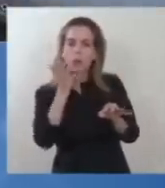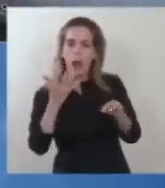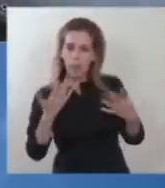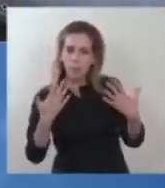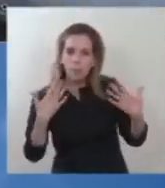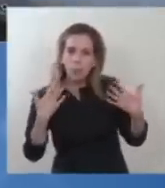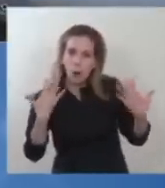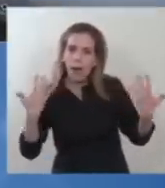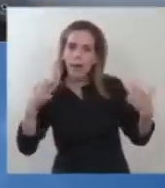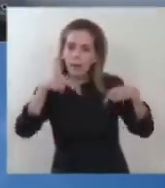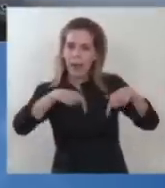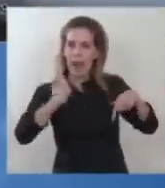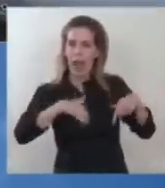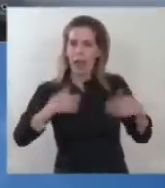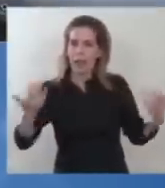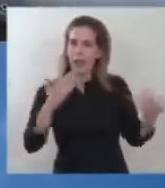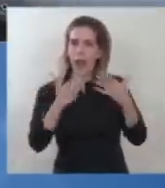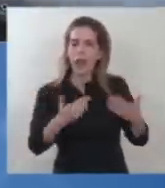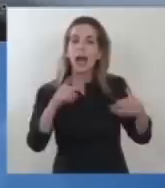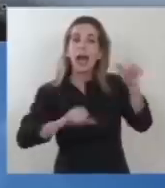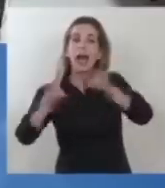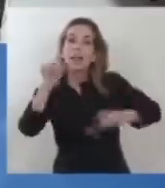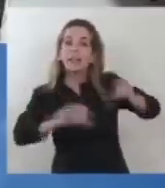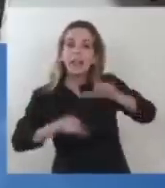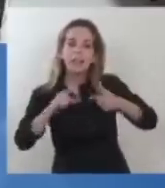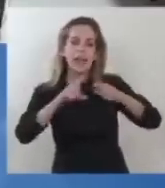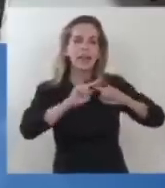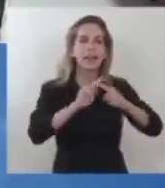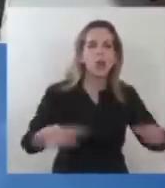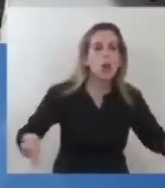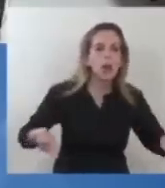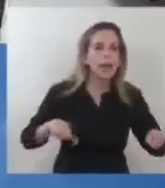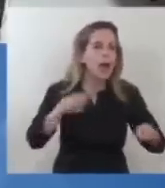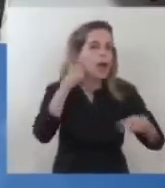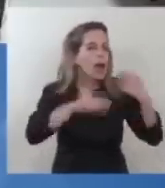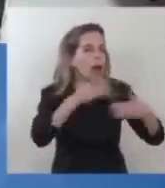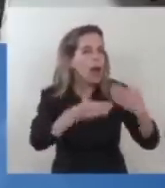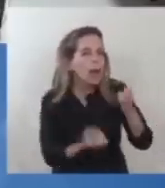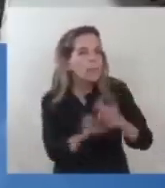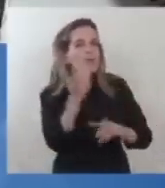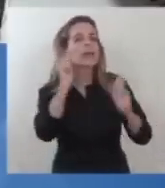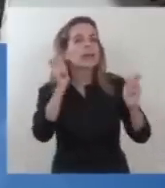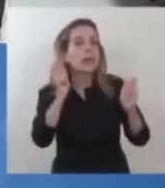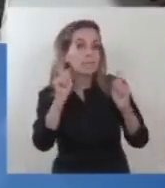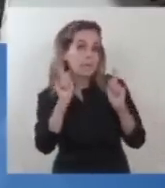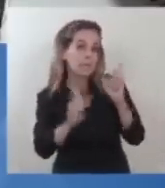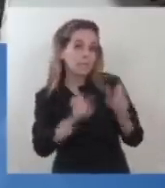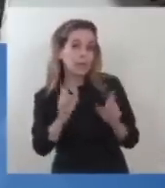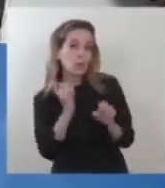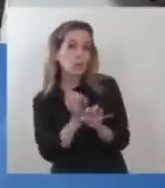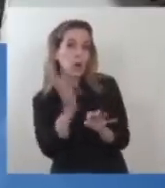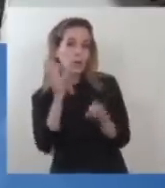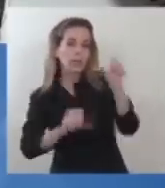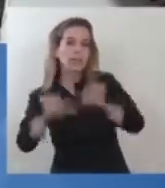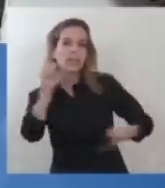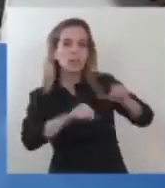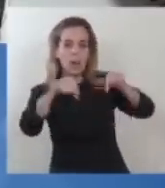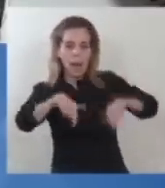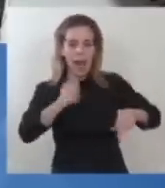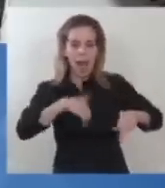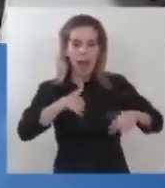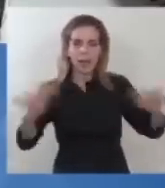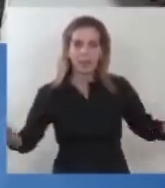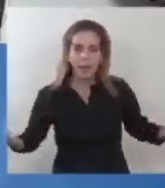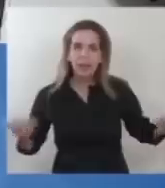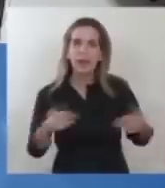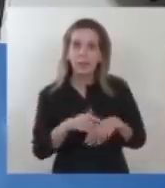Esta ciencia, esta tecnología, la han desarrollado científicos argentinos. Que los vemos allí